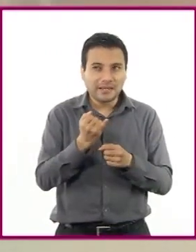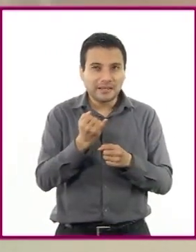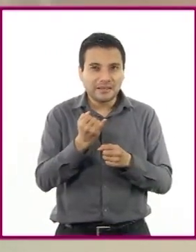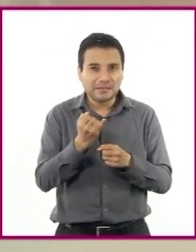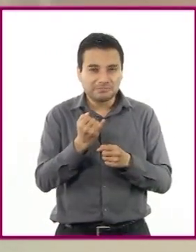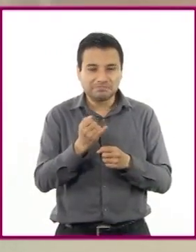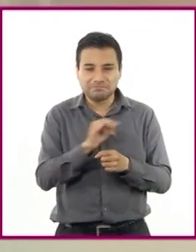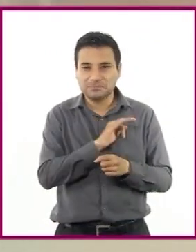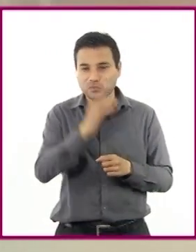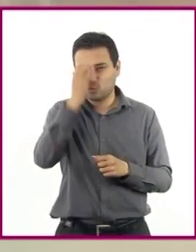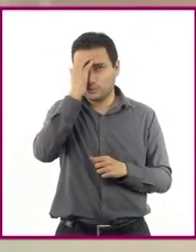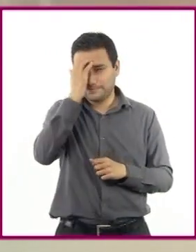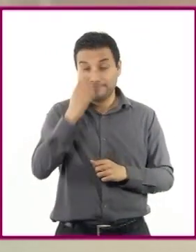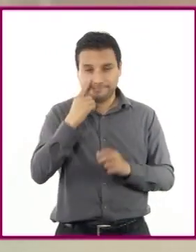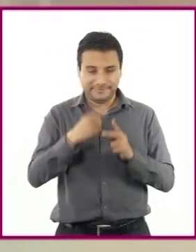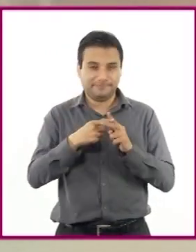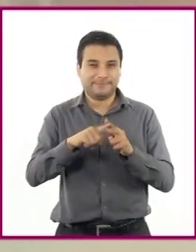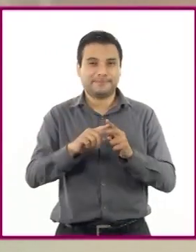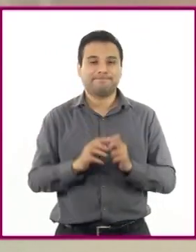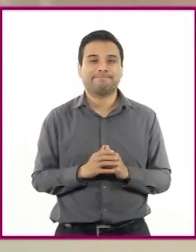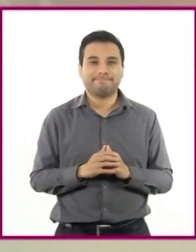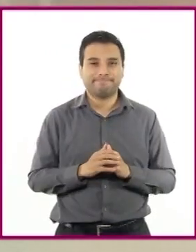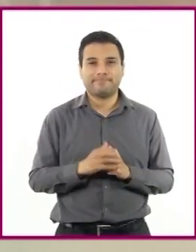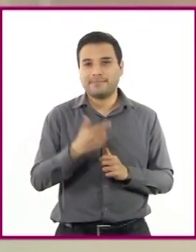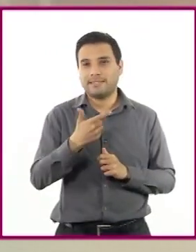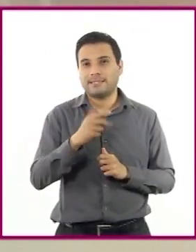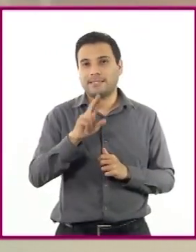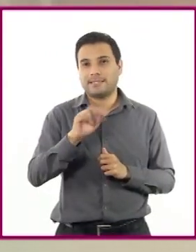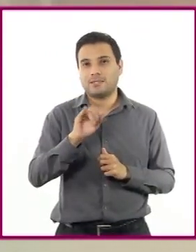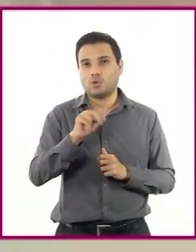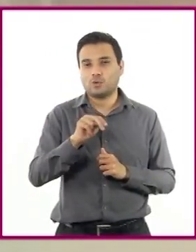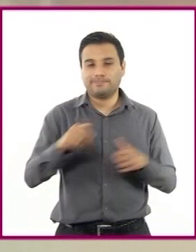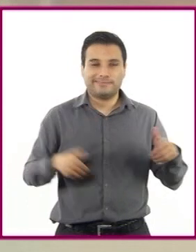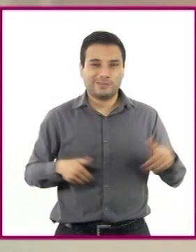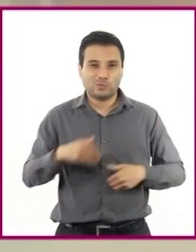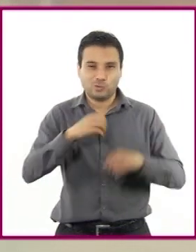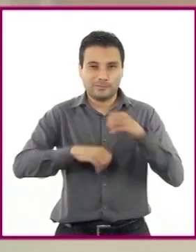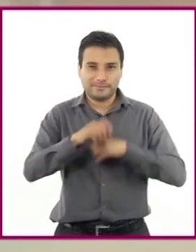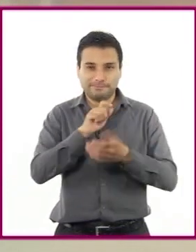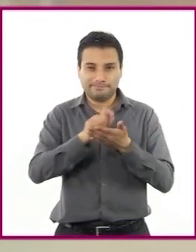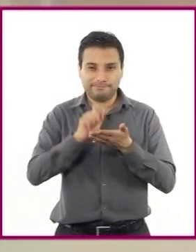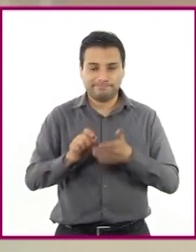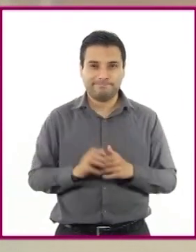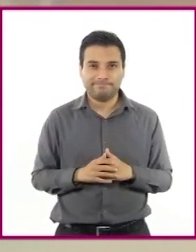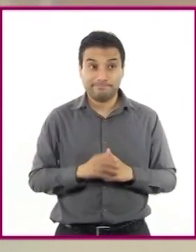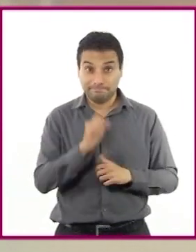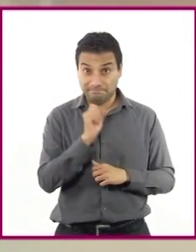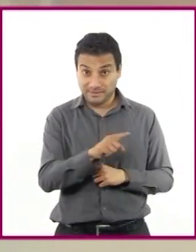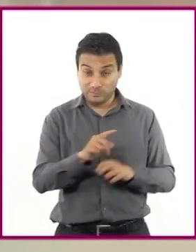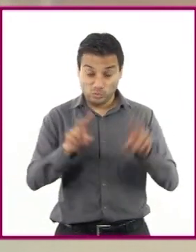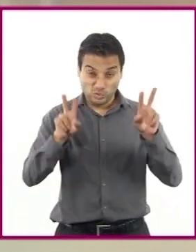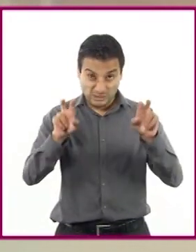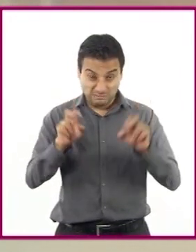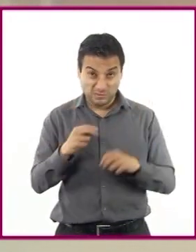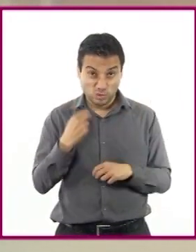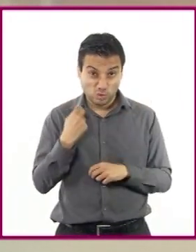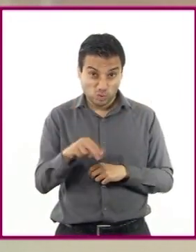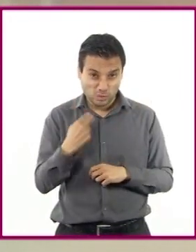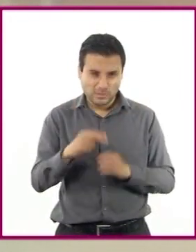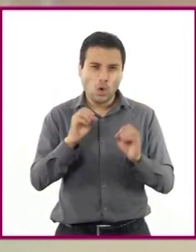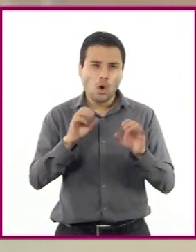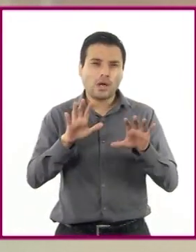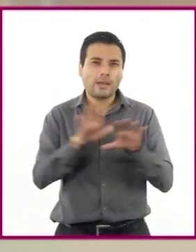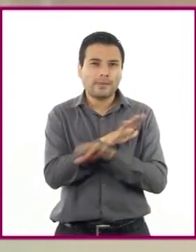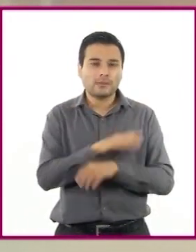sí, es momento de empezar nuestra adaptación. Maestra, ¿se utiliza el mismo nombre del cuento o se puede cambiar?